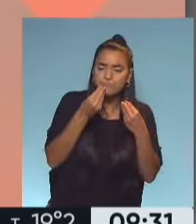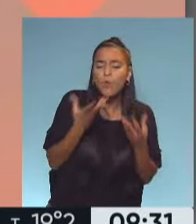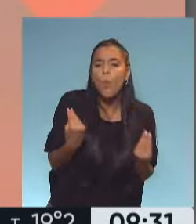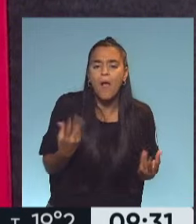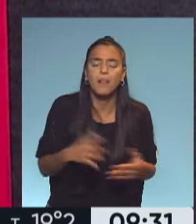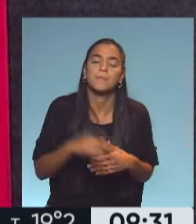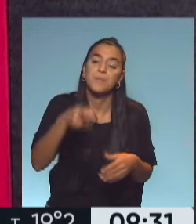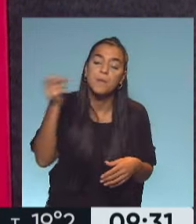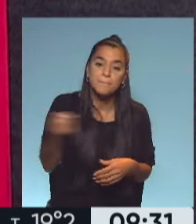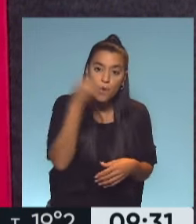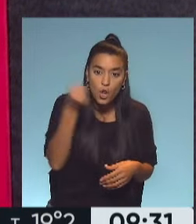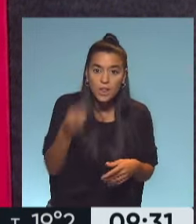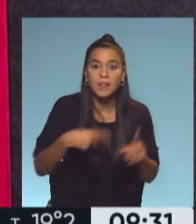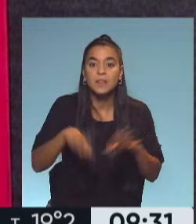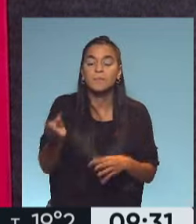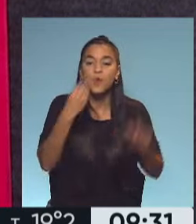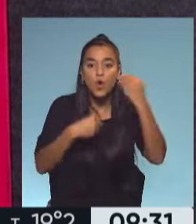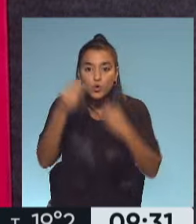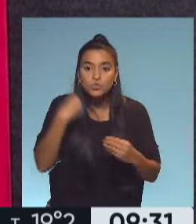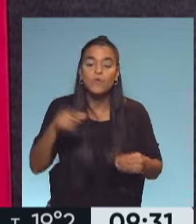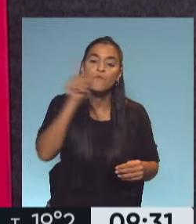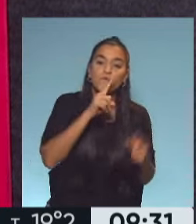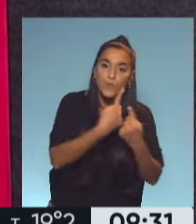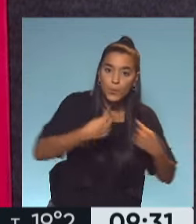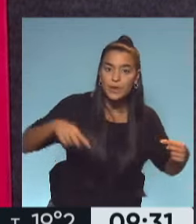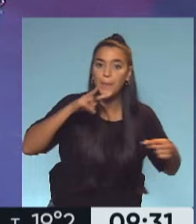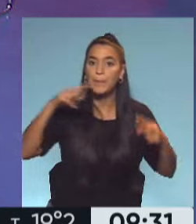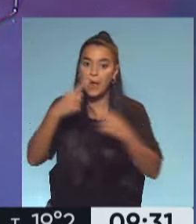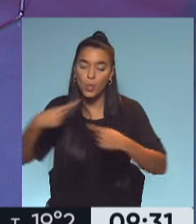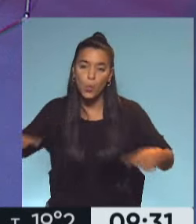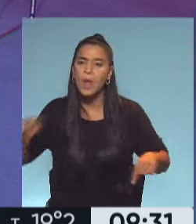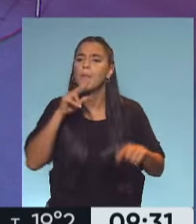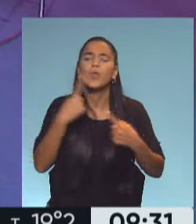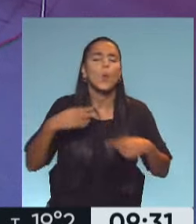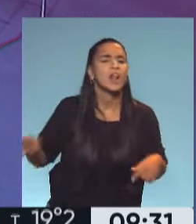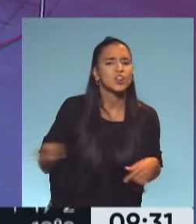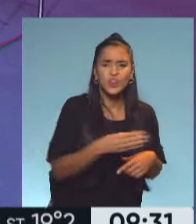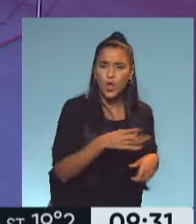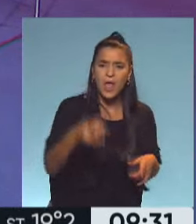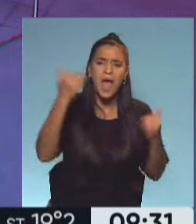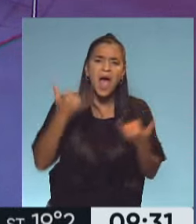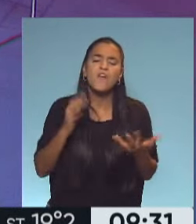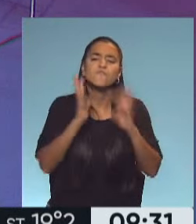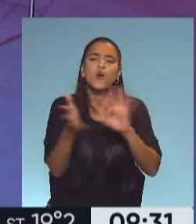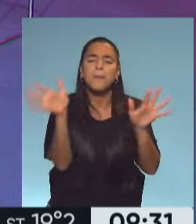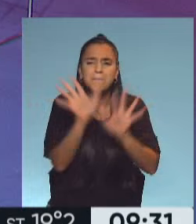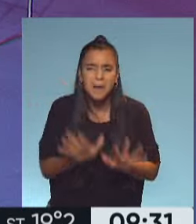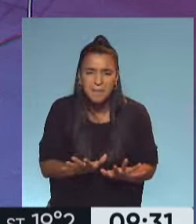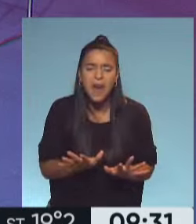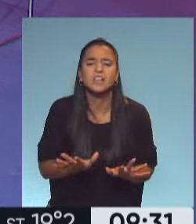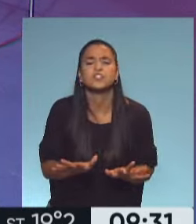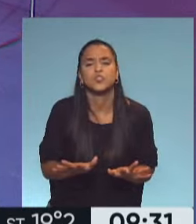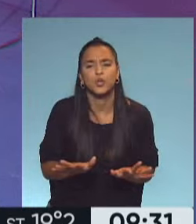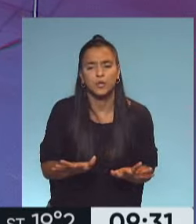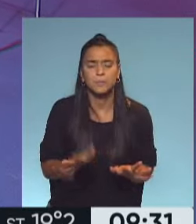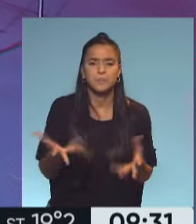importante que empecemos a aumentar el consumo de frutas y de verduras. Verduras todas e incluso hay unas formas de preparación que